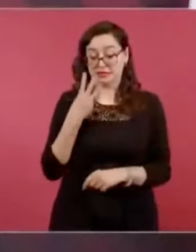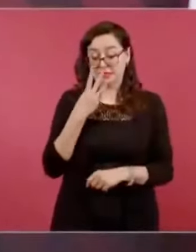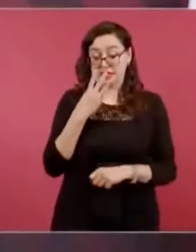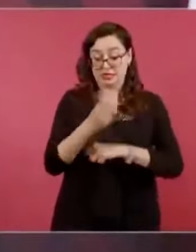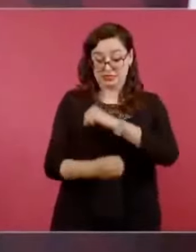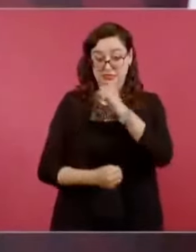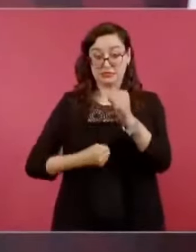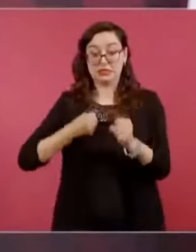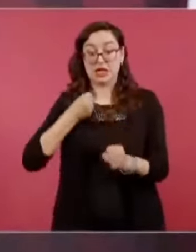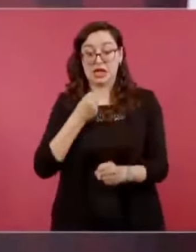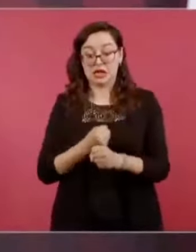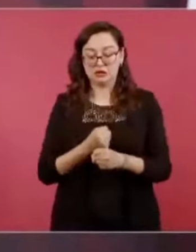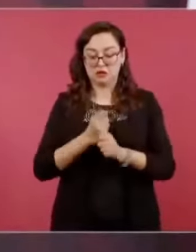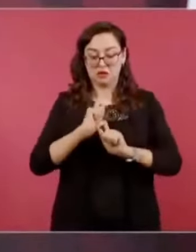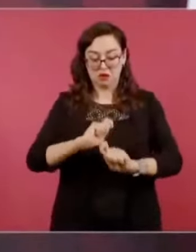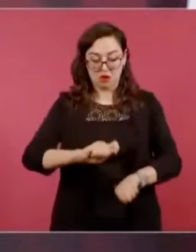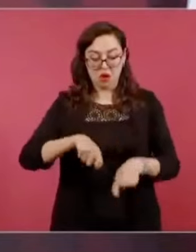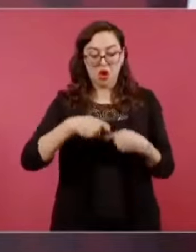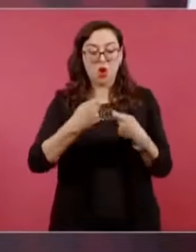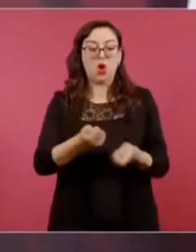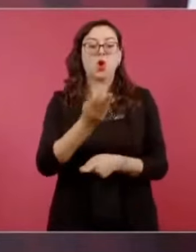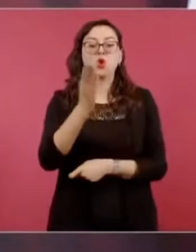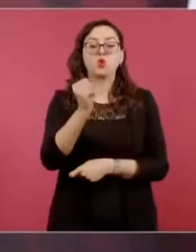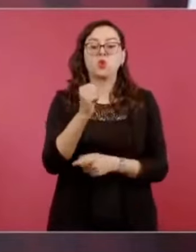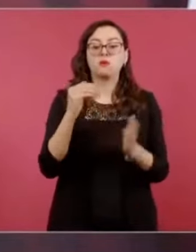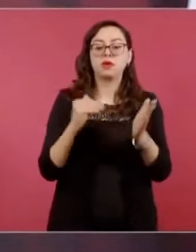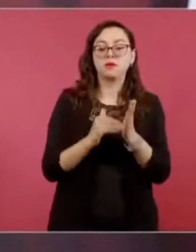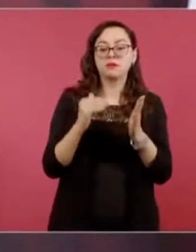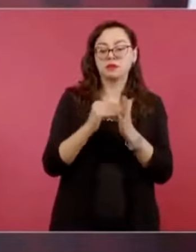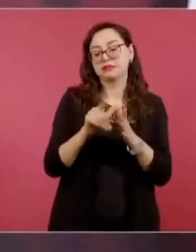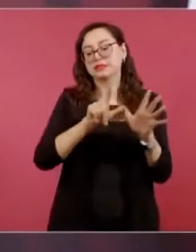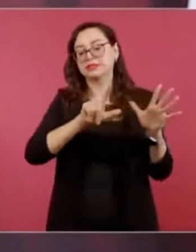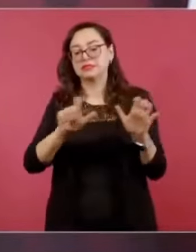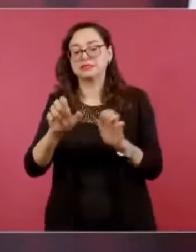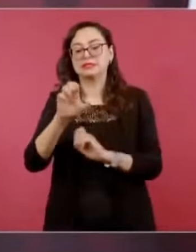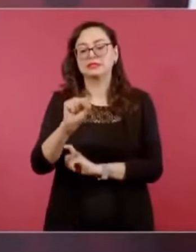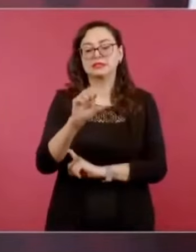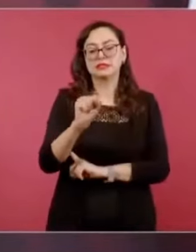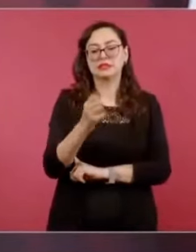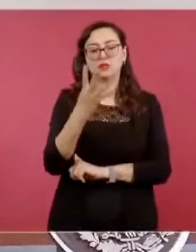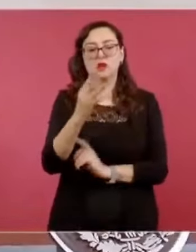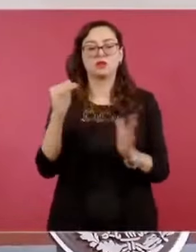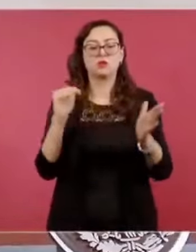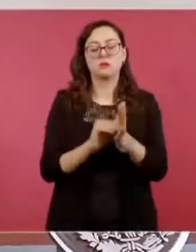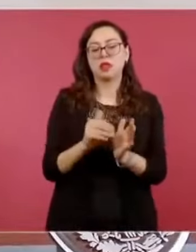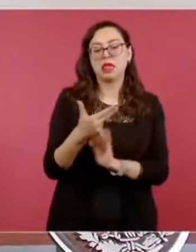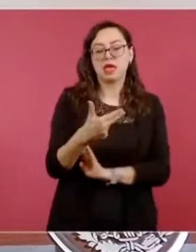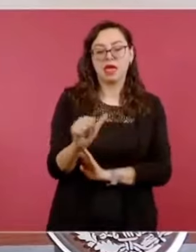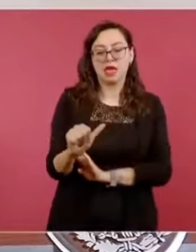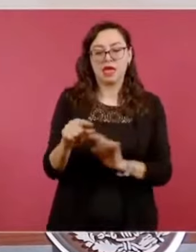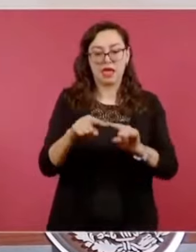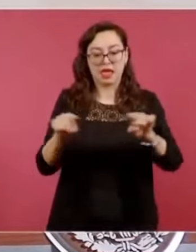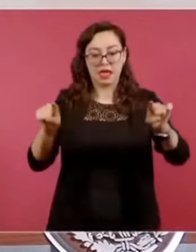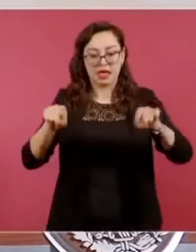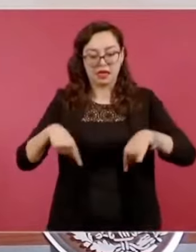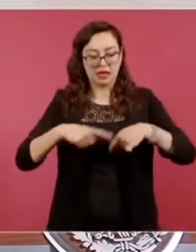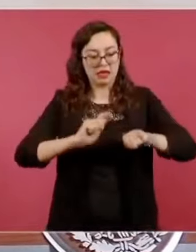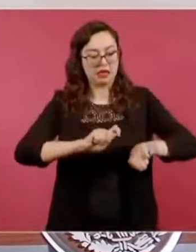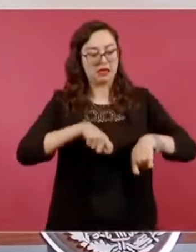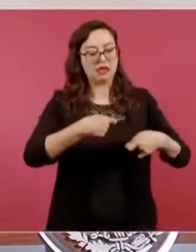nueve millones 764 mil hectáreas a